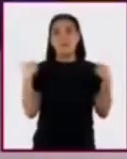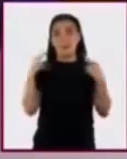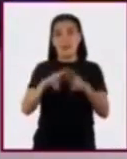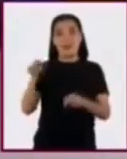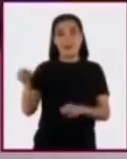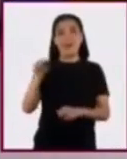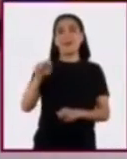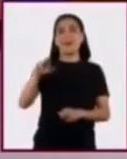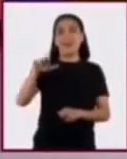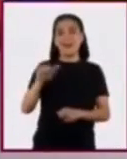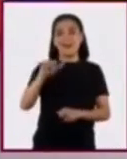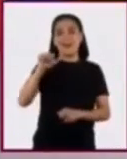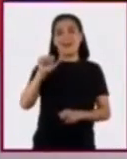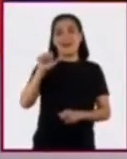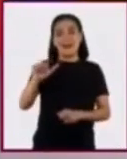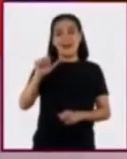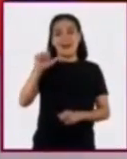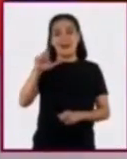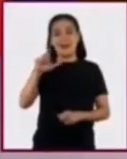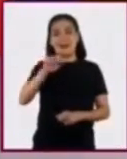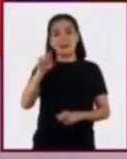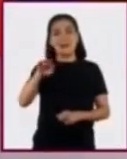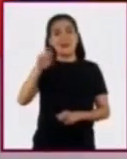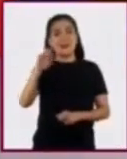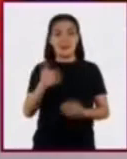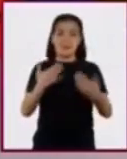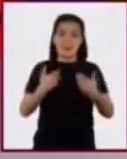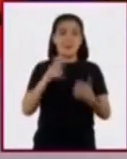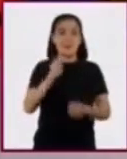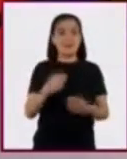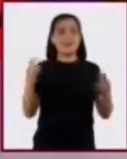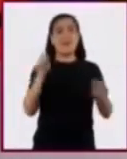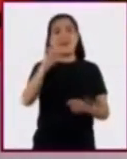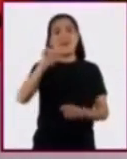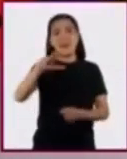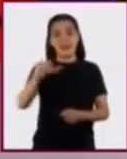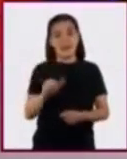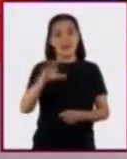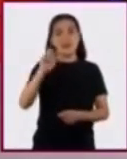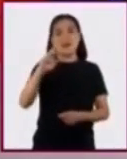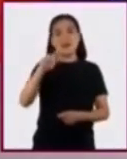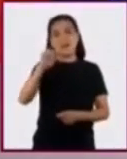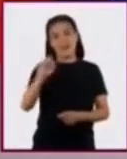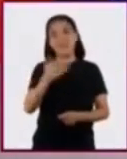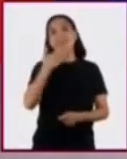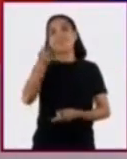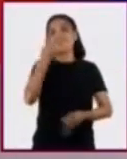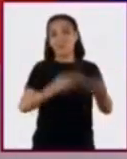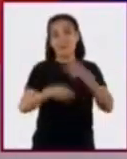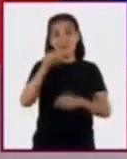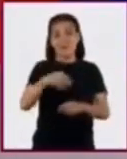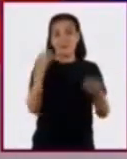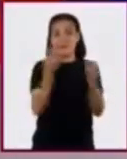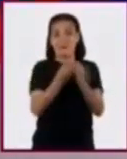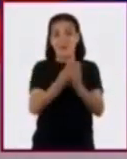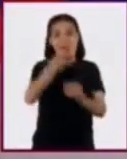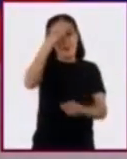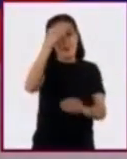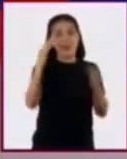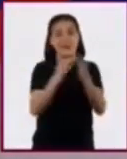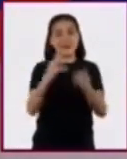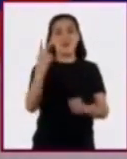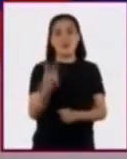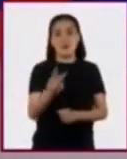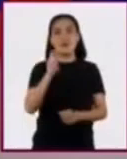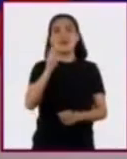Tania Arismendi y su servidora Diana Cortés. Les damos la bienvenida a esta sesión de Aprende en Casa